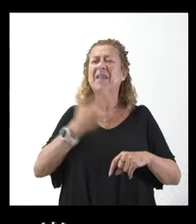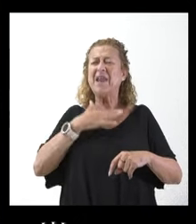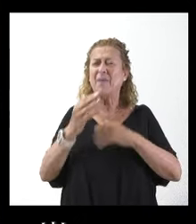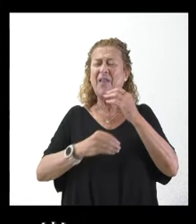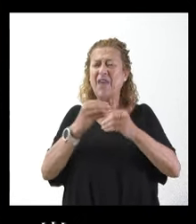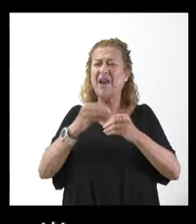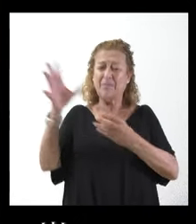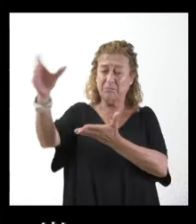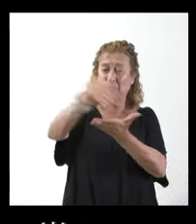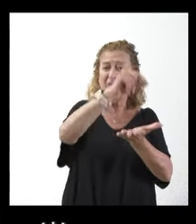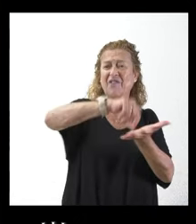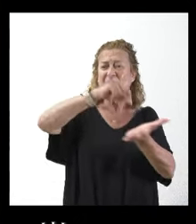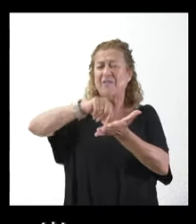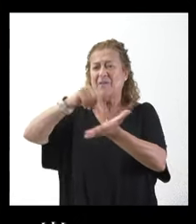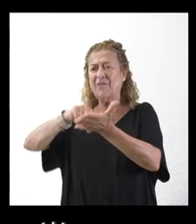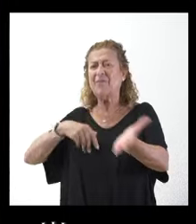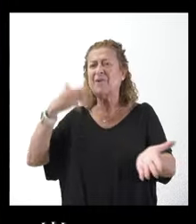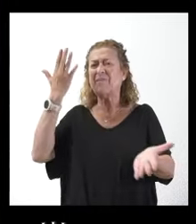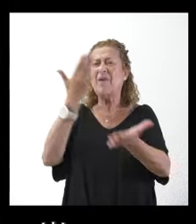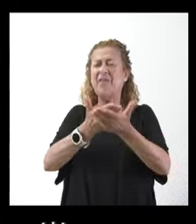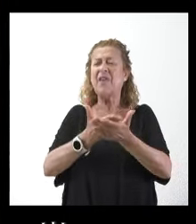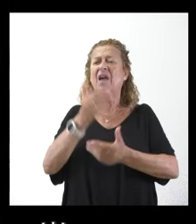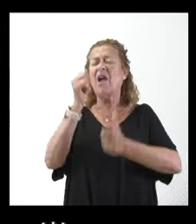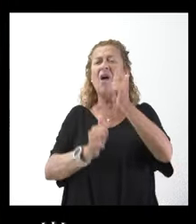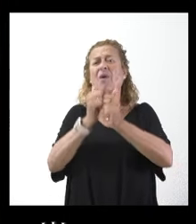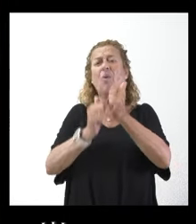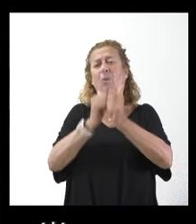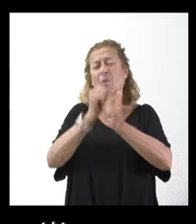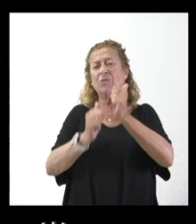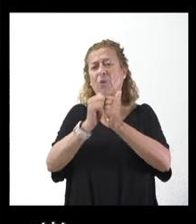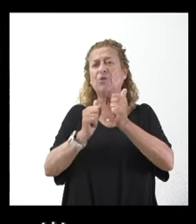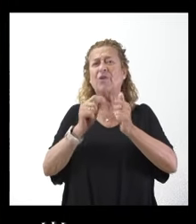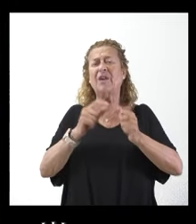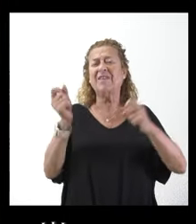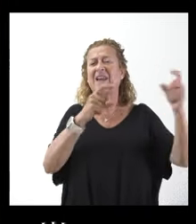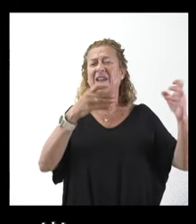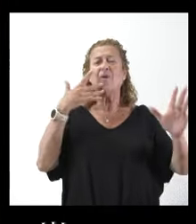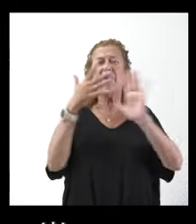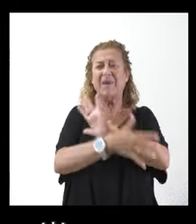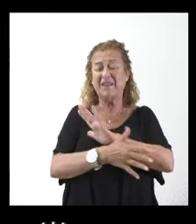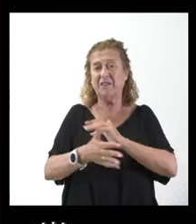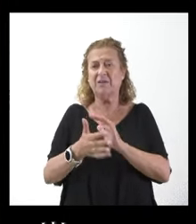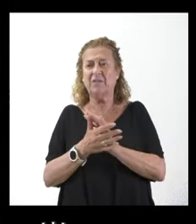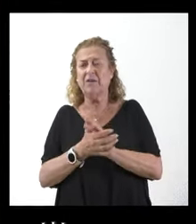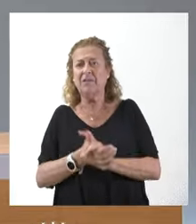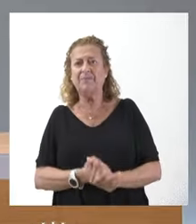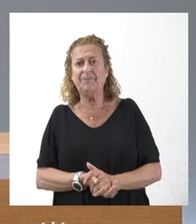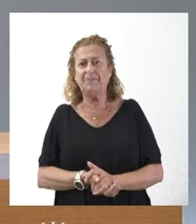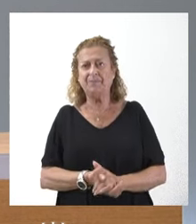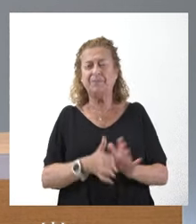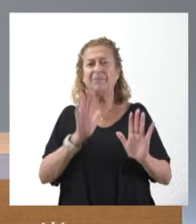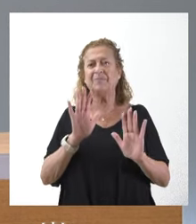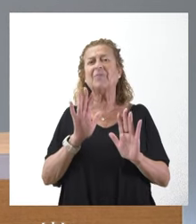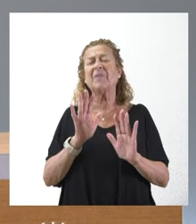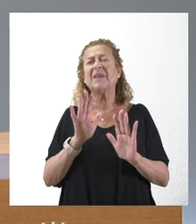firmas pidiendo que se convoque el concurso de traslados permanente y abierto. No sé qué respuesta le dan. Pues en la